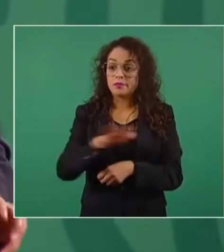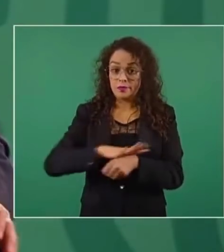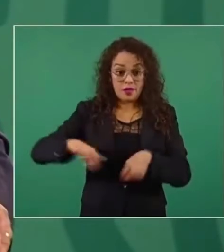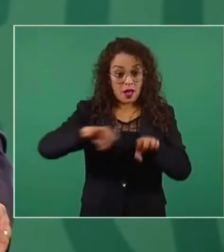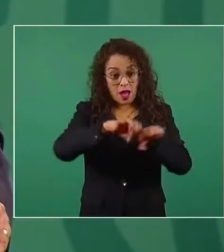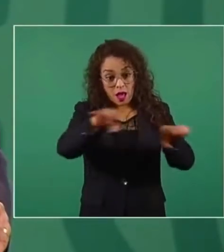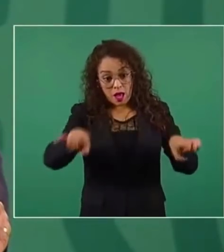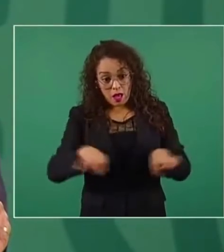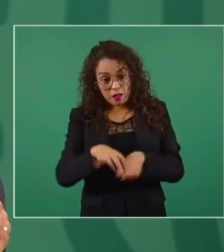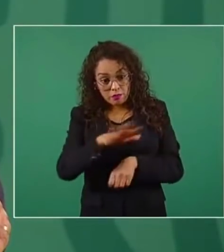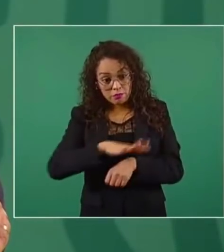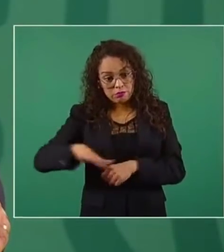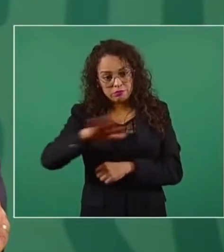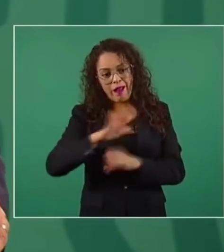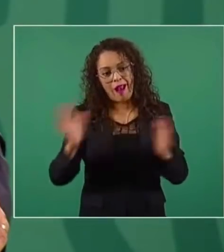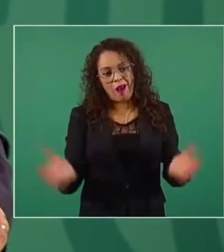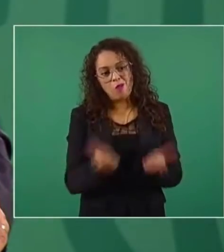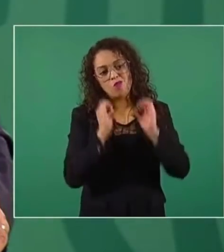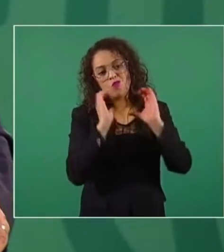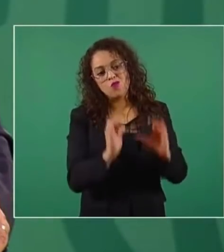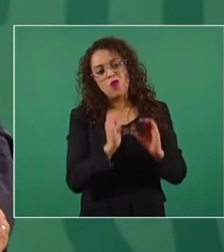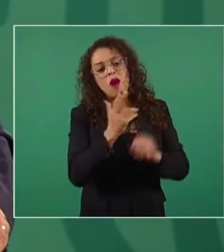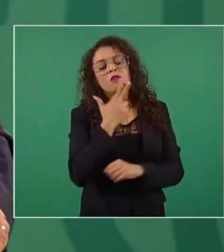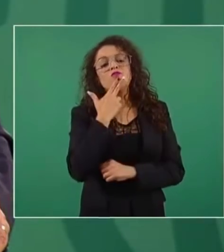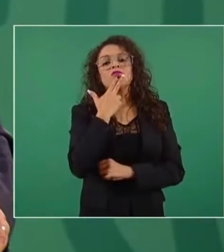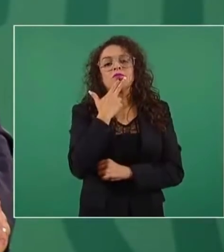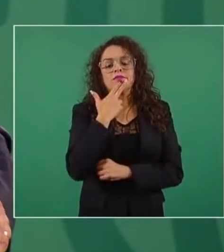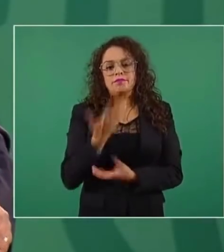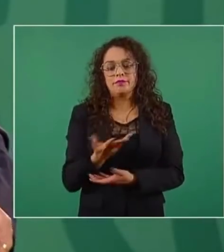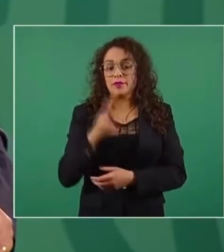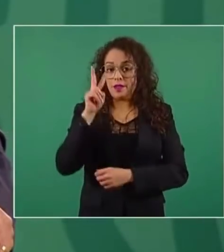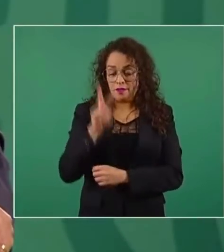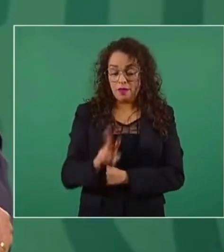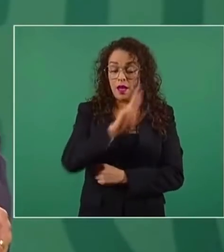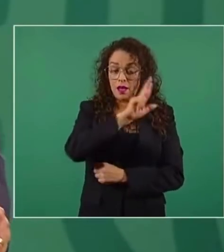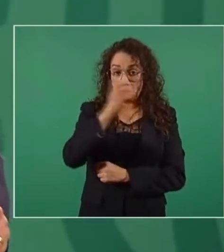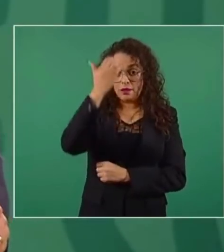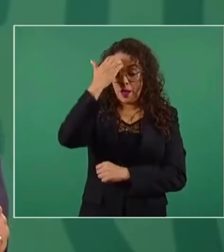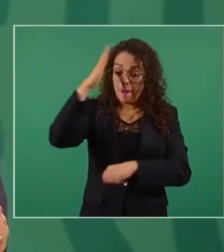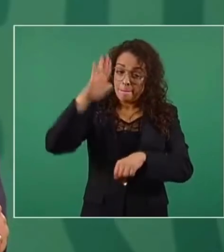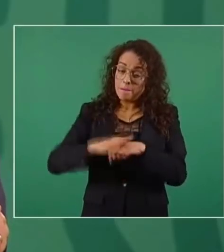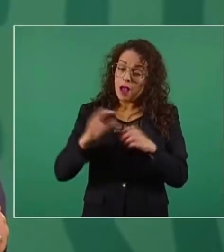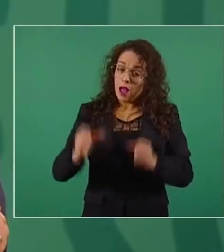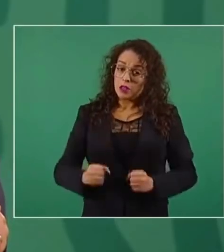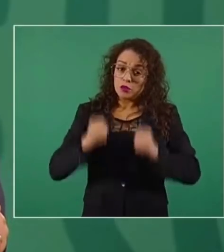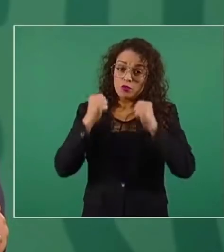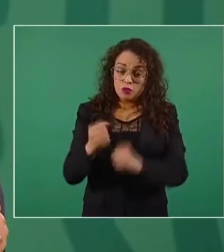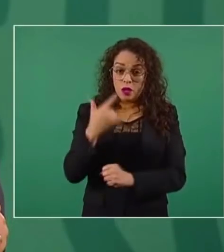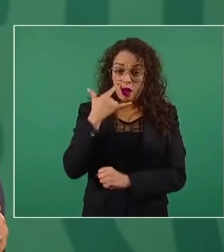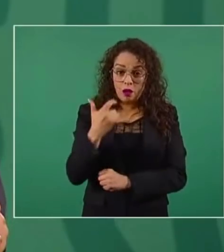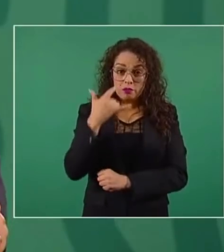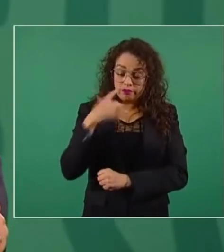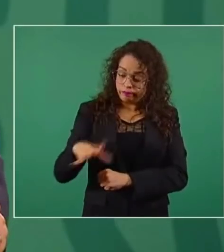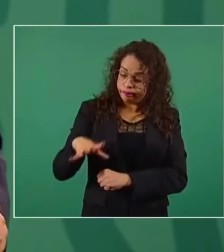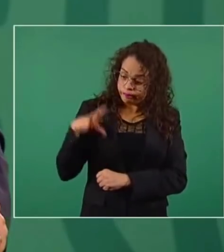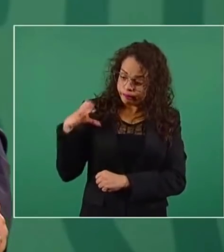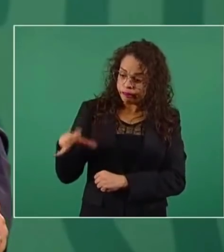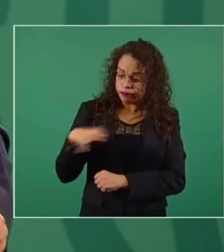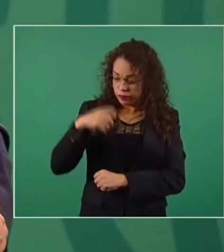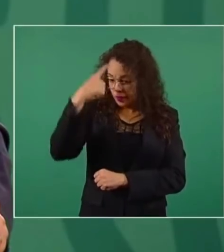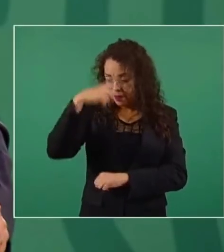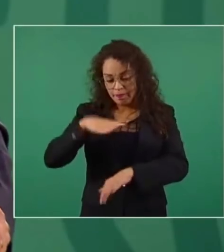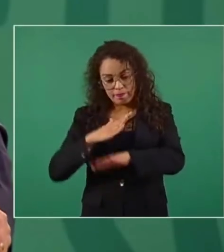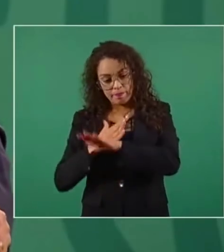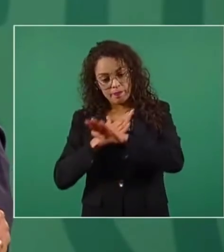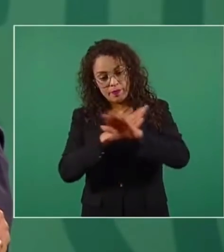esté a salvo. Reconociendo de manera expresa que el mayor esfuerzo realizado contra el virus SARS-CoV-2,